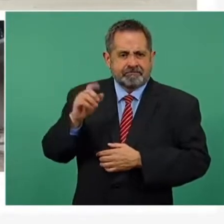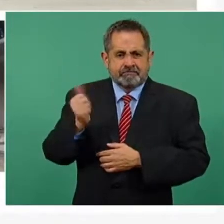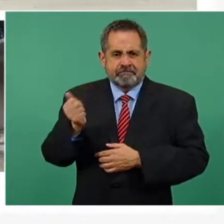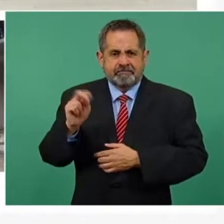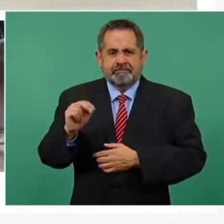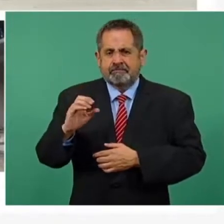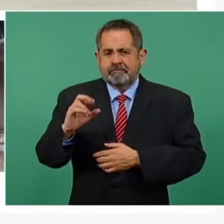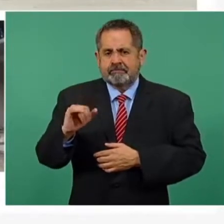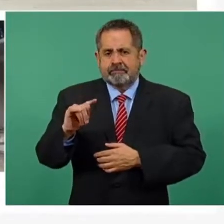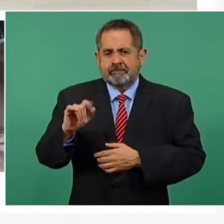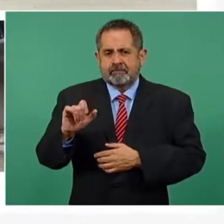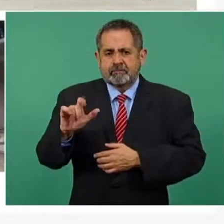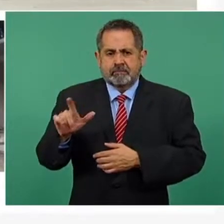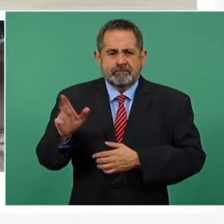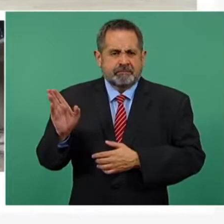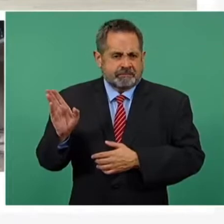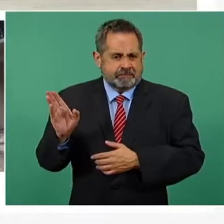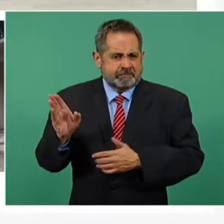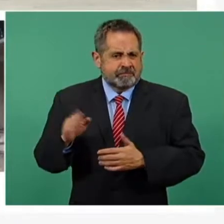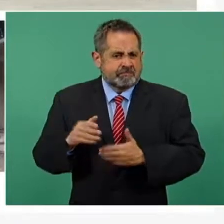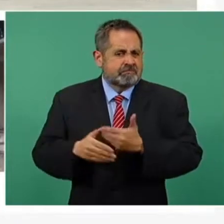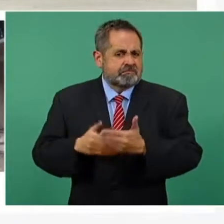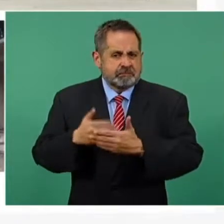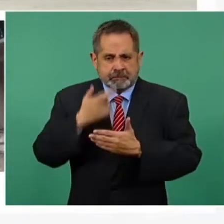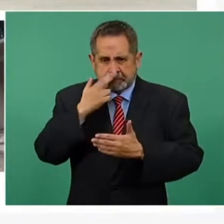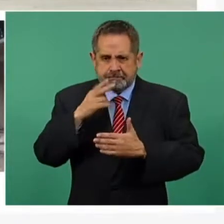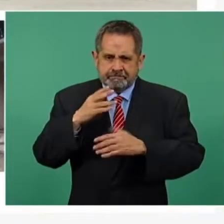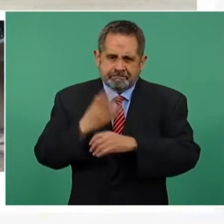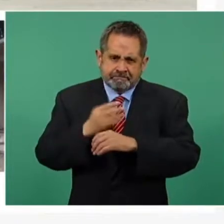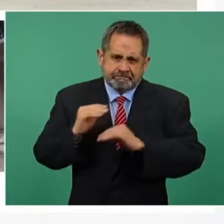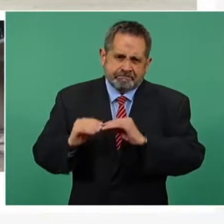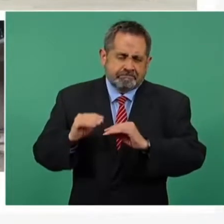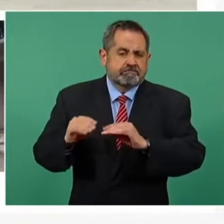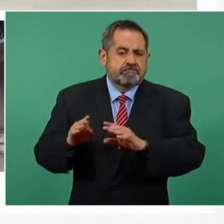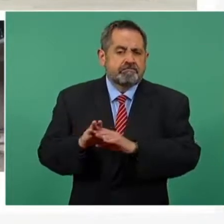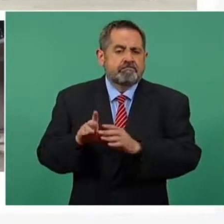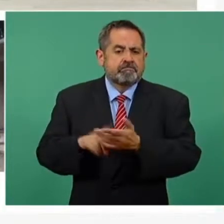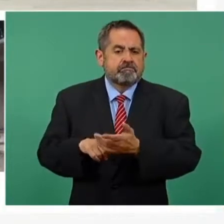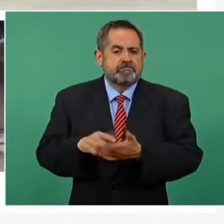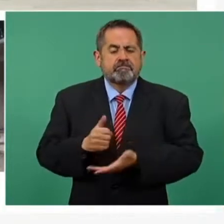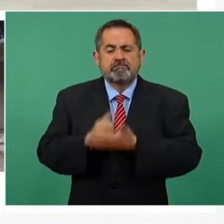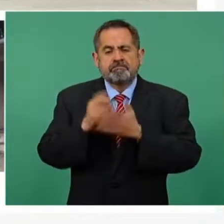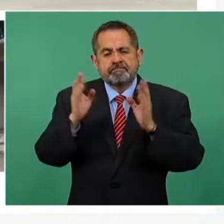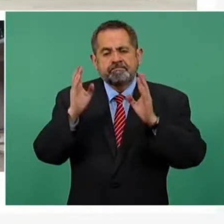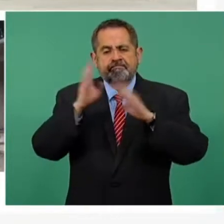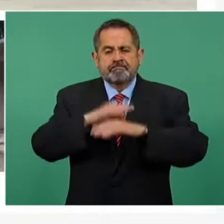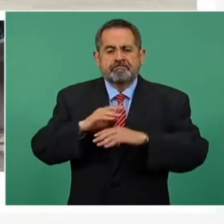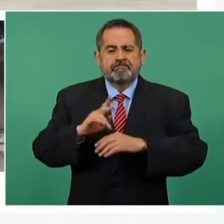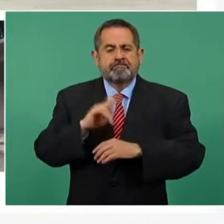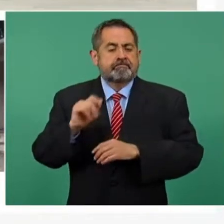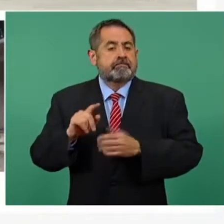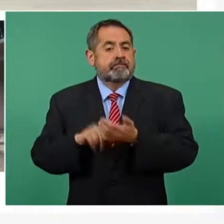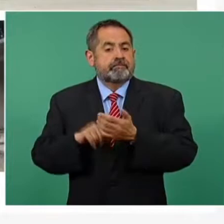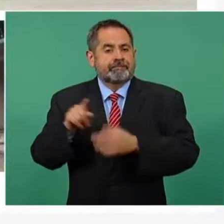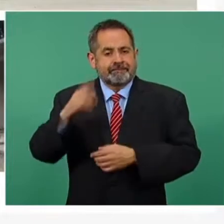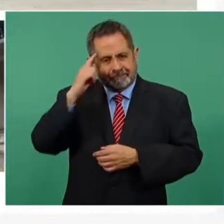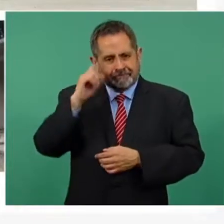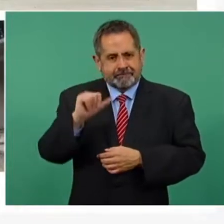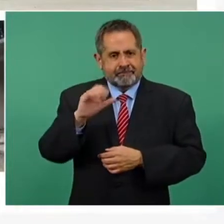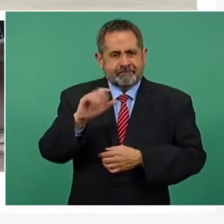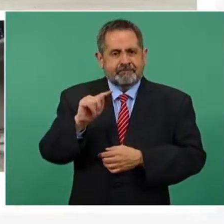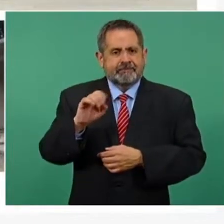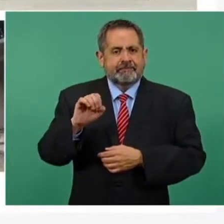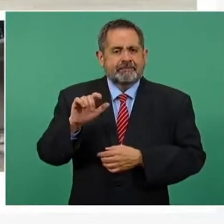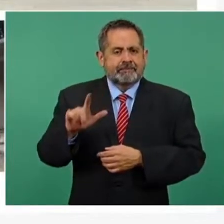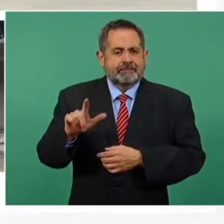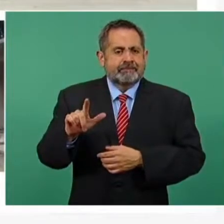Casas. Un avance muy importante en el acuerdo de solución amistosa en el caso de Actial, donde no